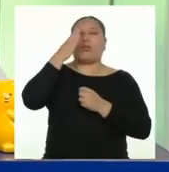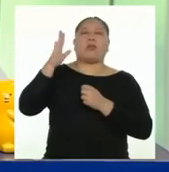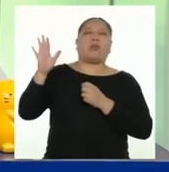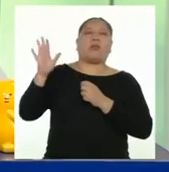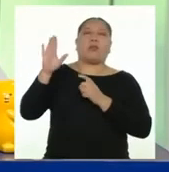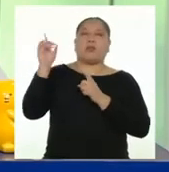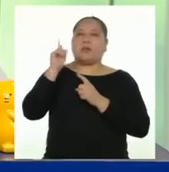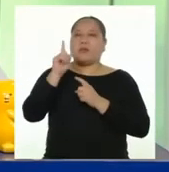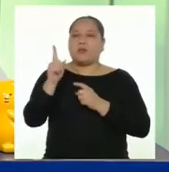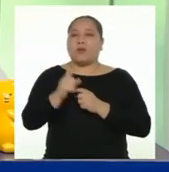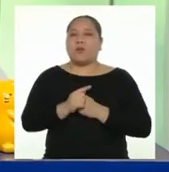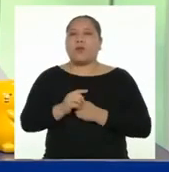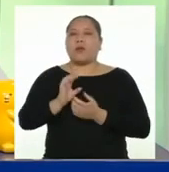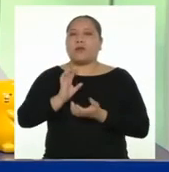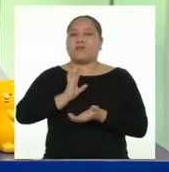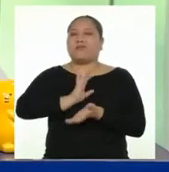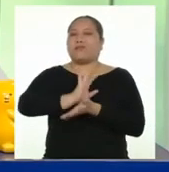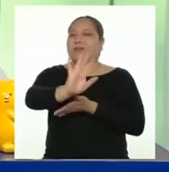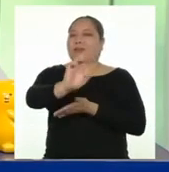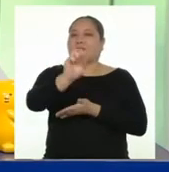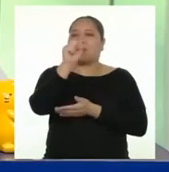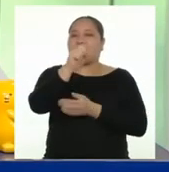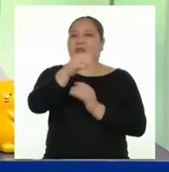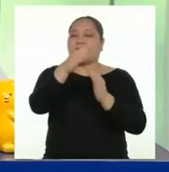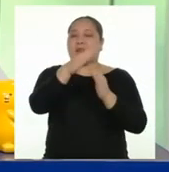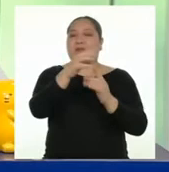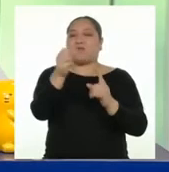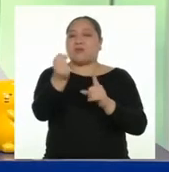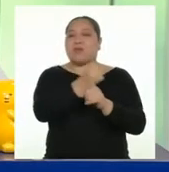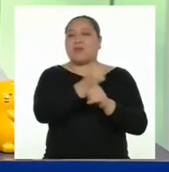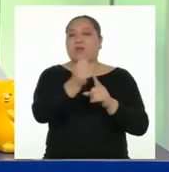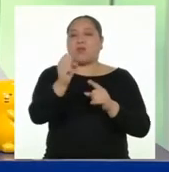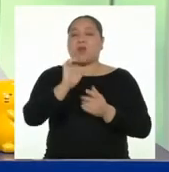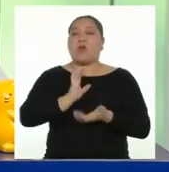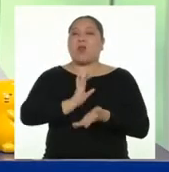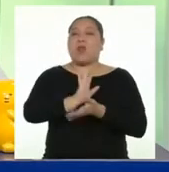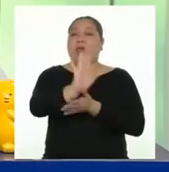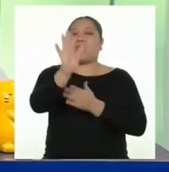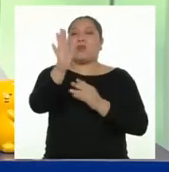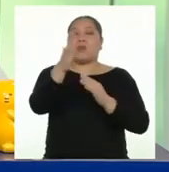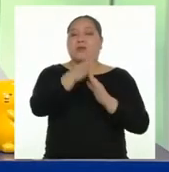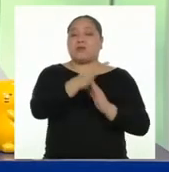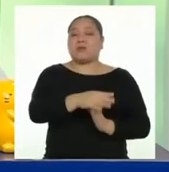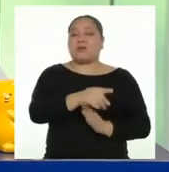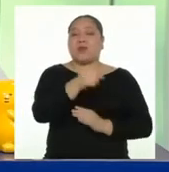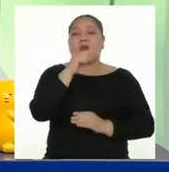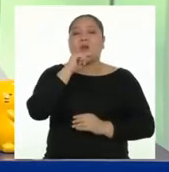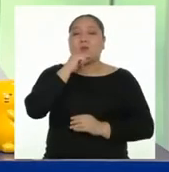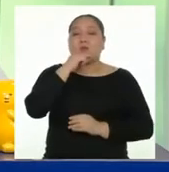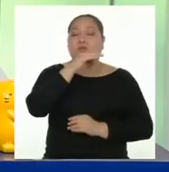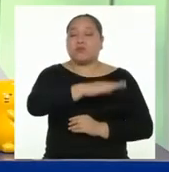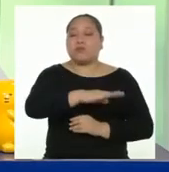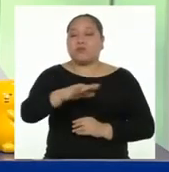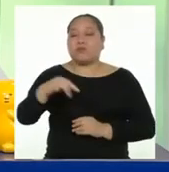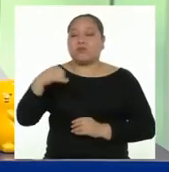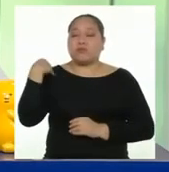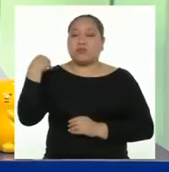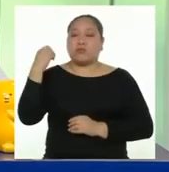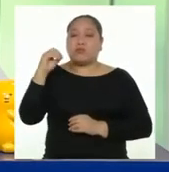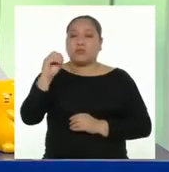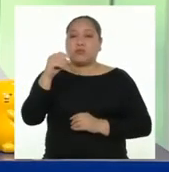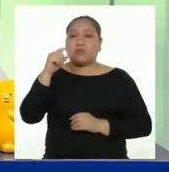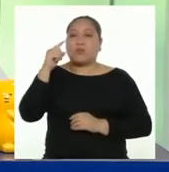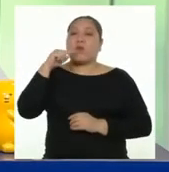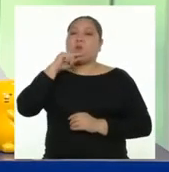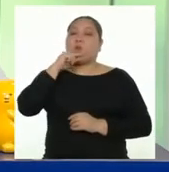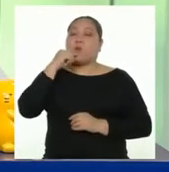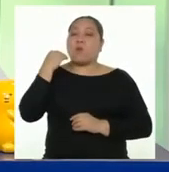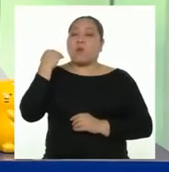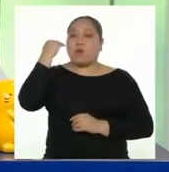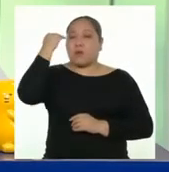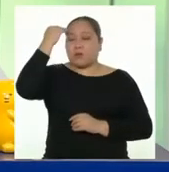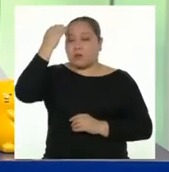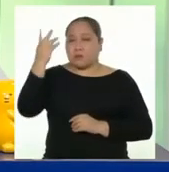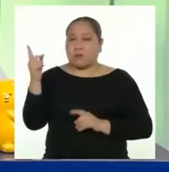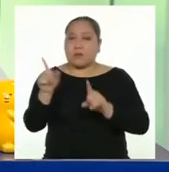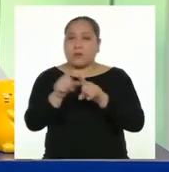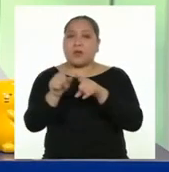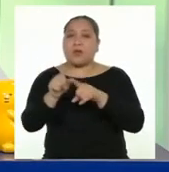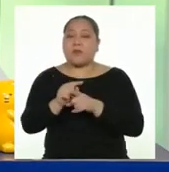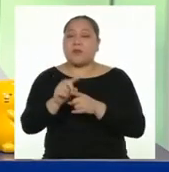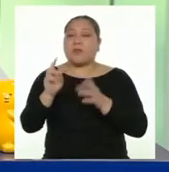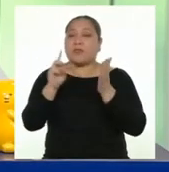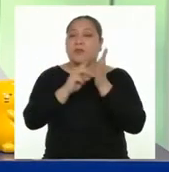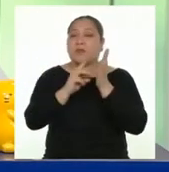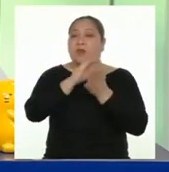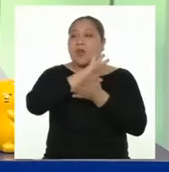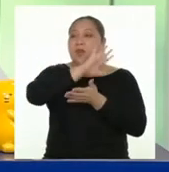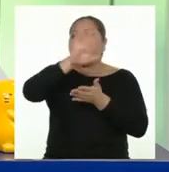indiferentes, que rechacen las situaciones de violencia y discriminación hacia niñas, adolescentes y mujeres. También se refiere a que